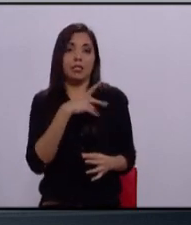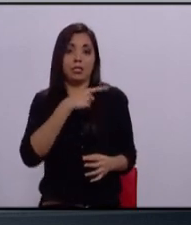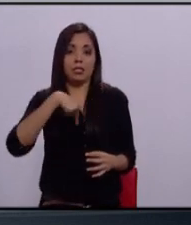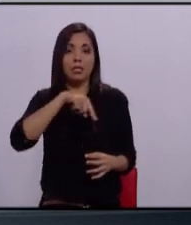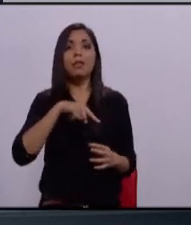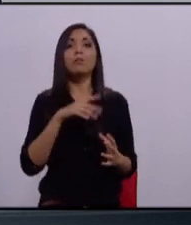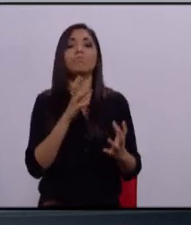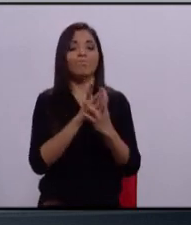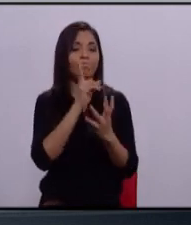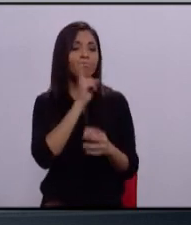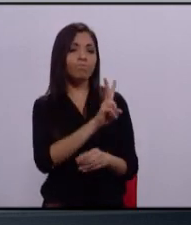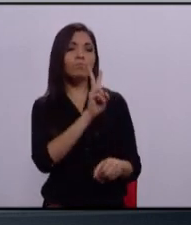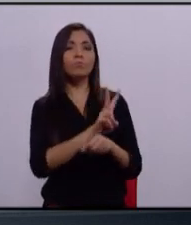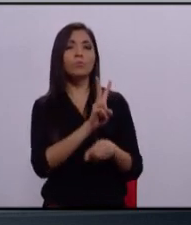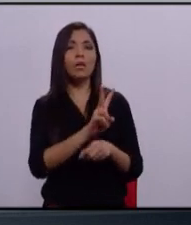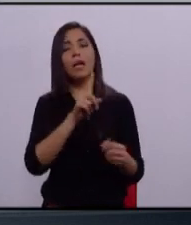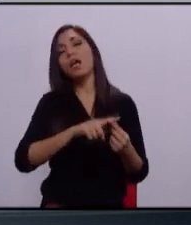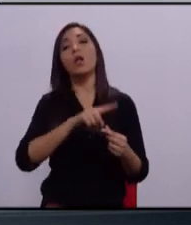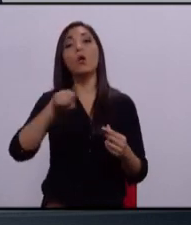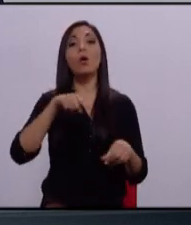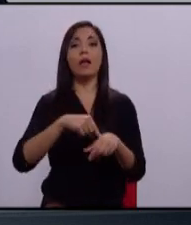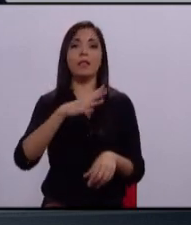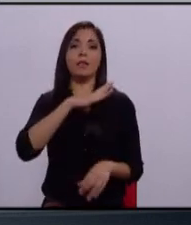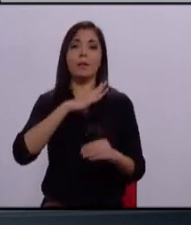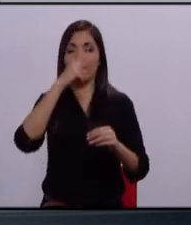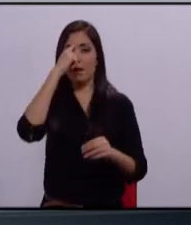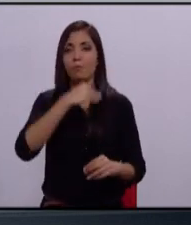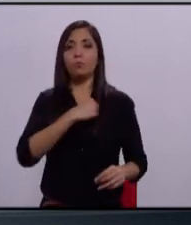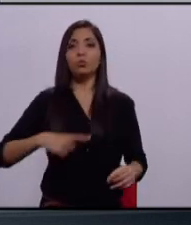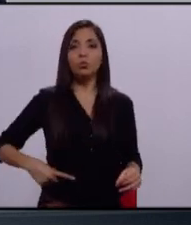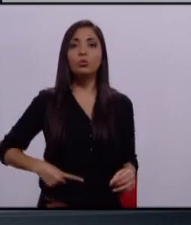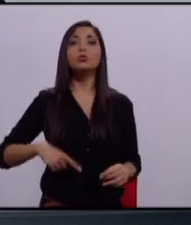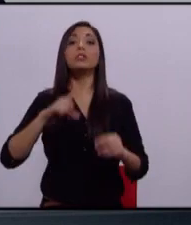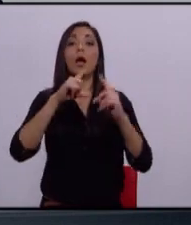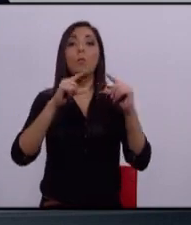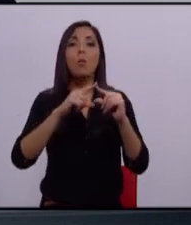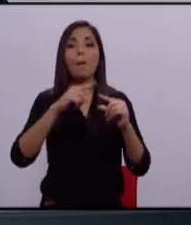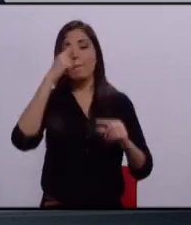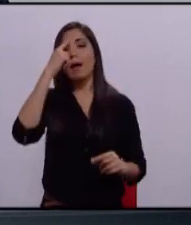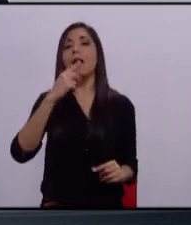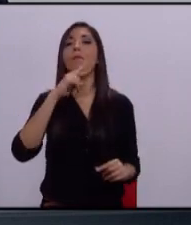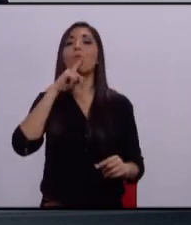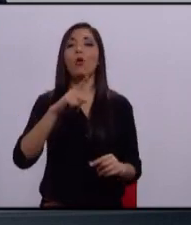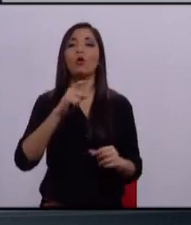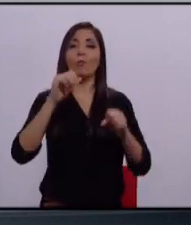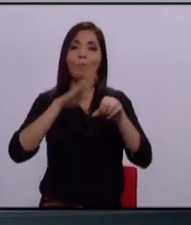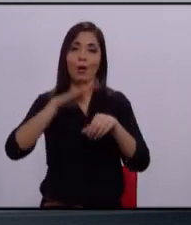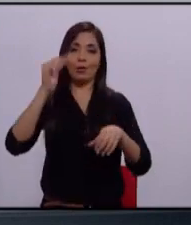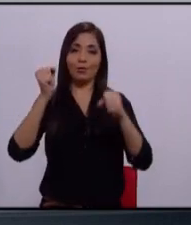al pendiente de lo que sucede en nuestro municipio para hacer de Zapopan la ciudad más segura.